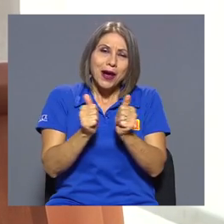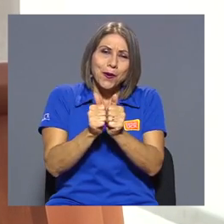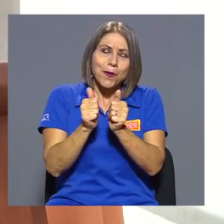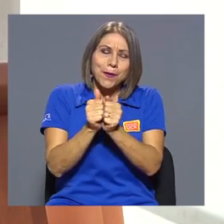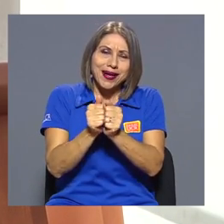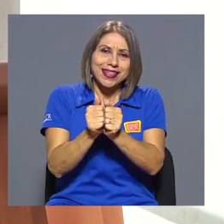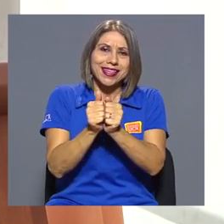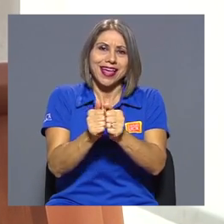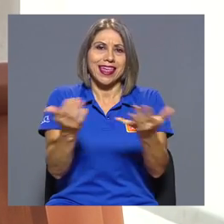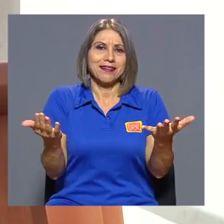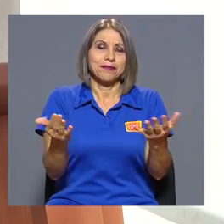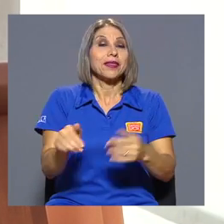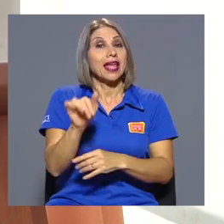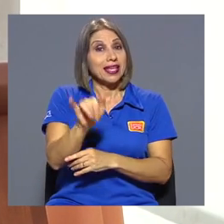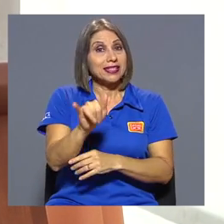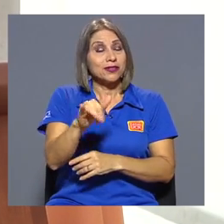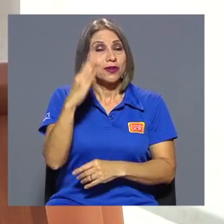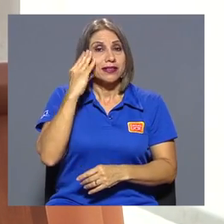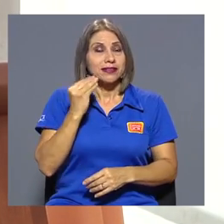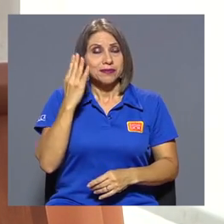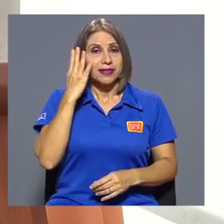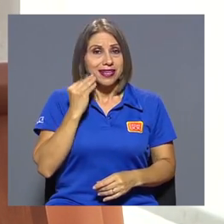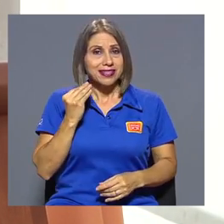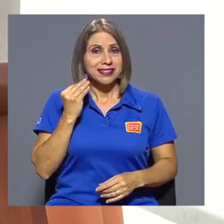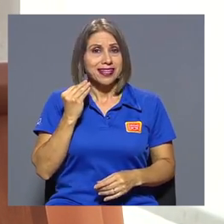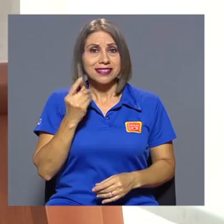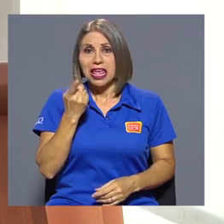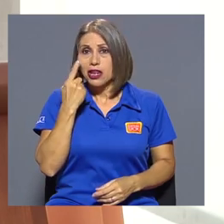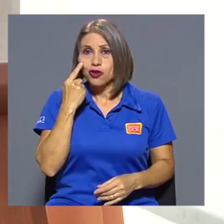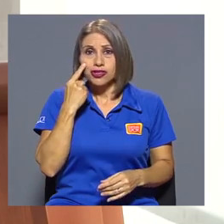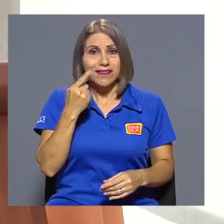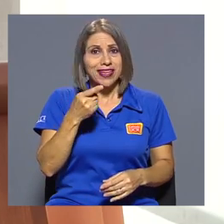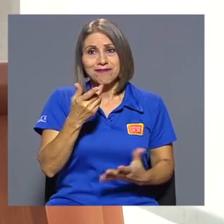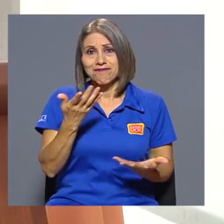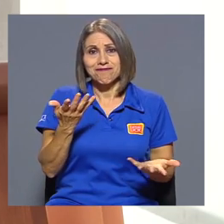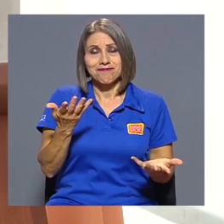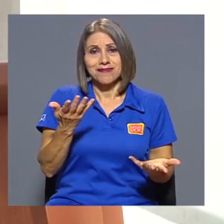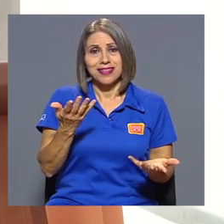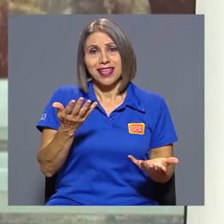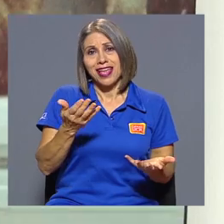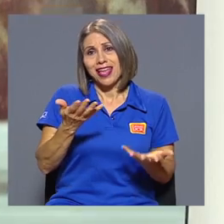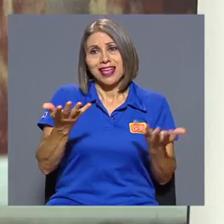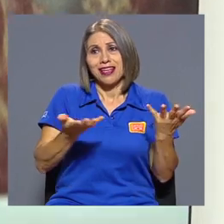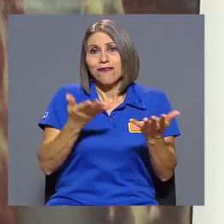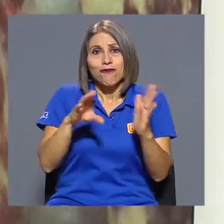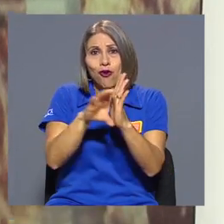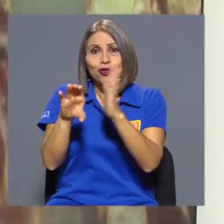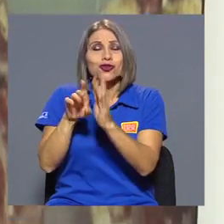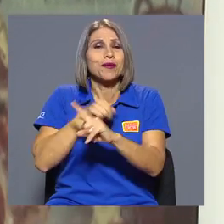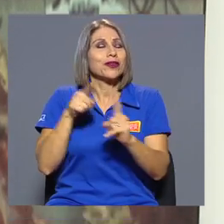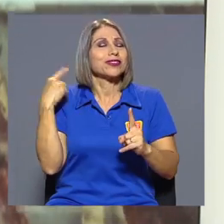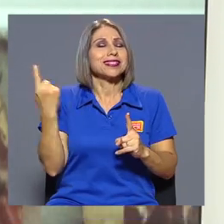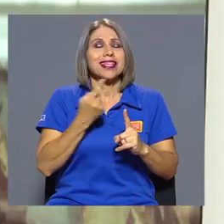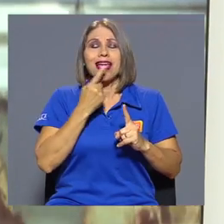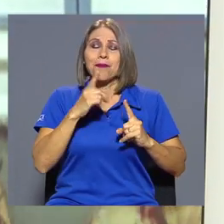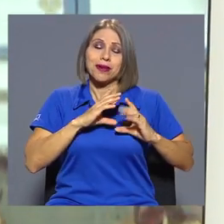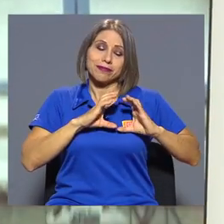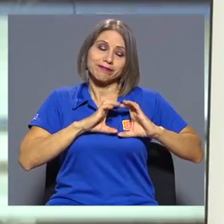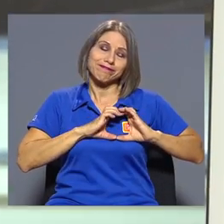tan acompañada y esas son las experiencias que no se ven en las fotos, pero que guardo en mi corazón para siempre.